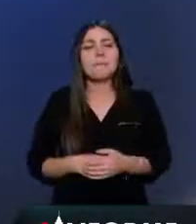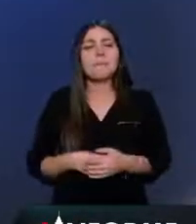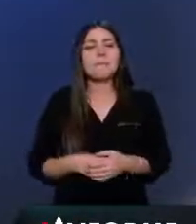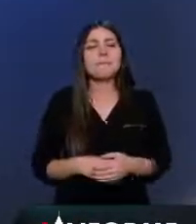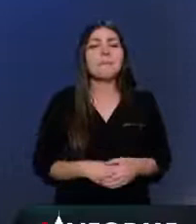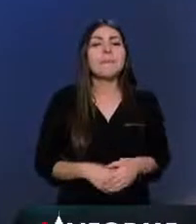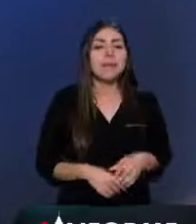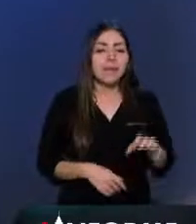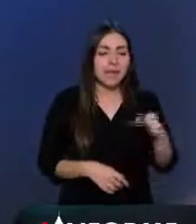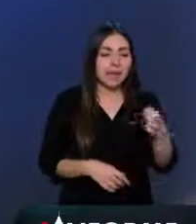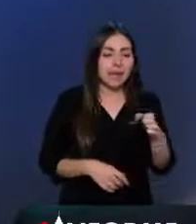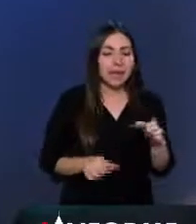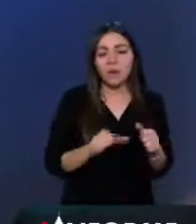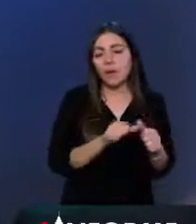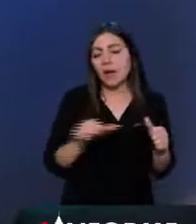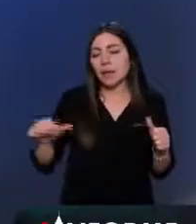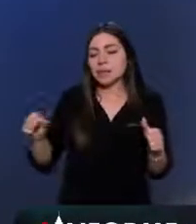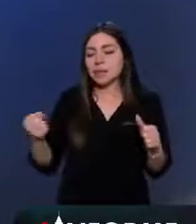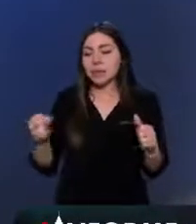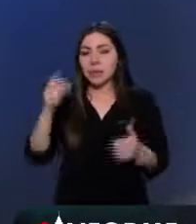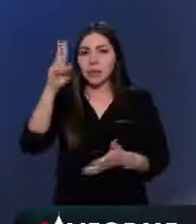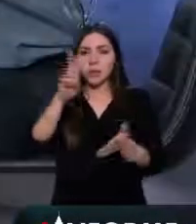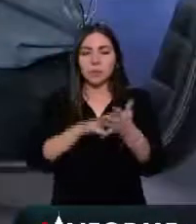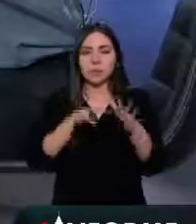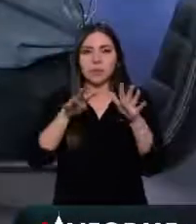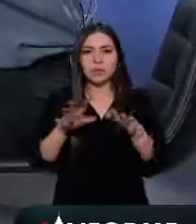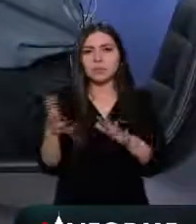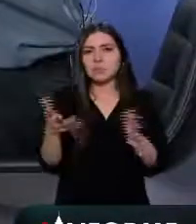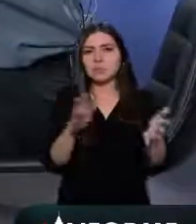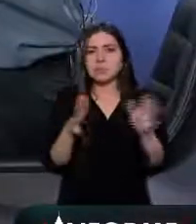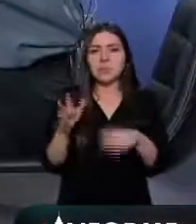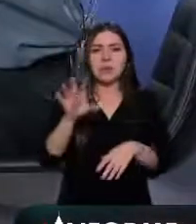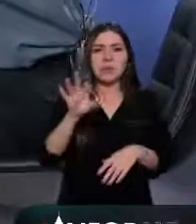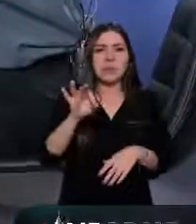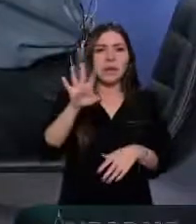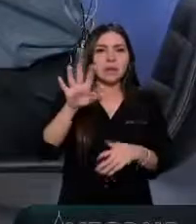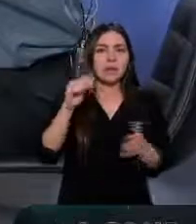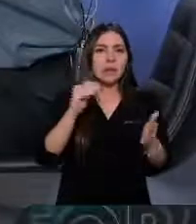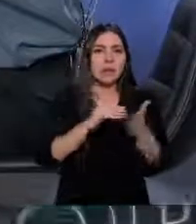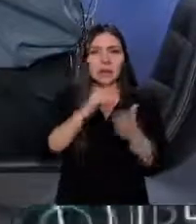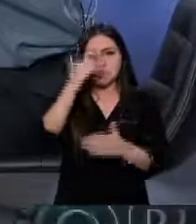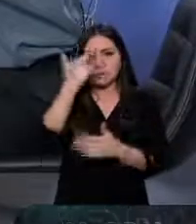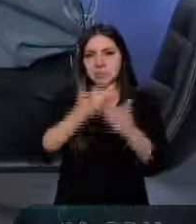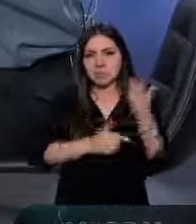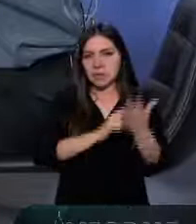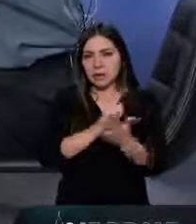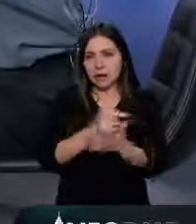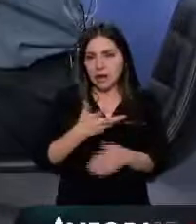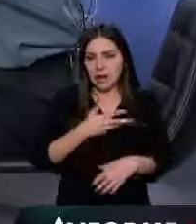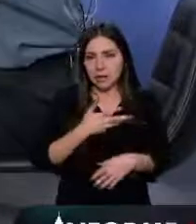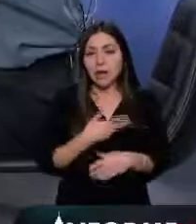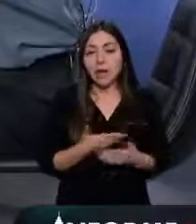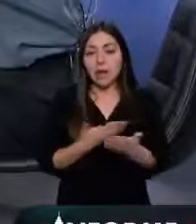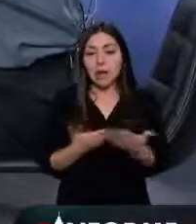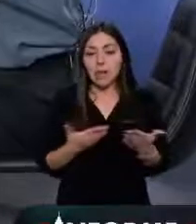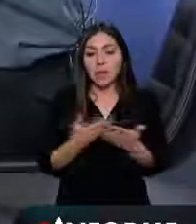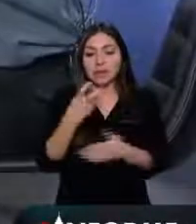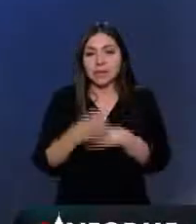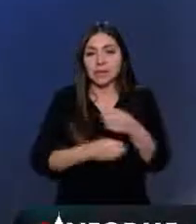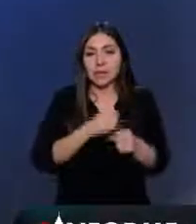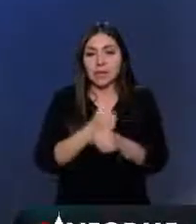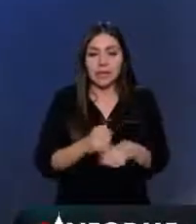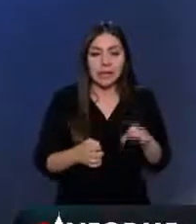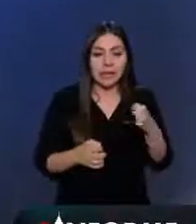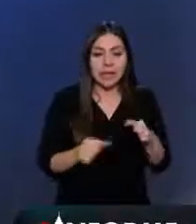enero a septiembre del 2019 se registraron alrededor de 45 mil delitos y que actualmente, de enero a septiembre de este año, tenemos un